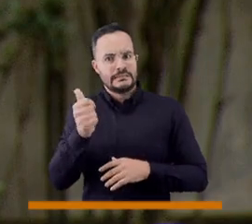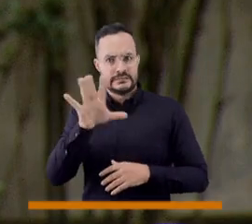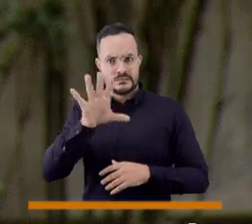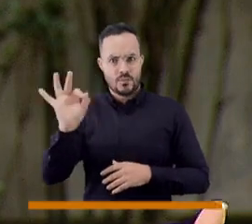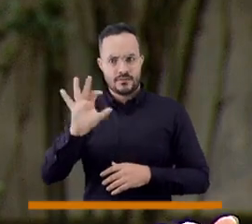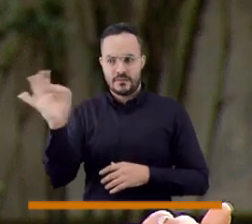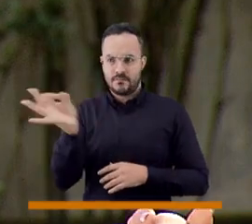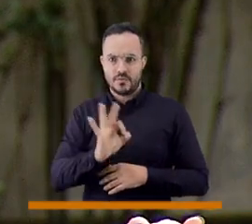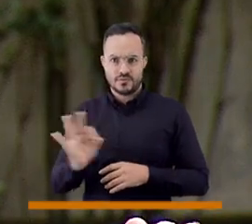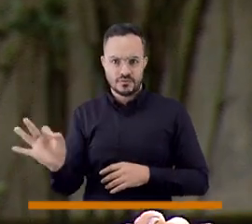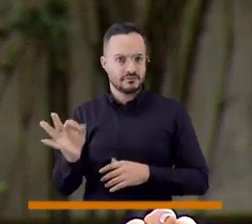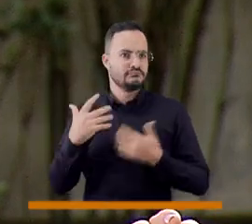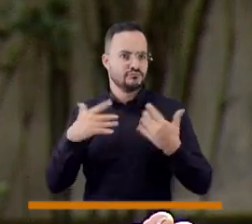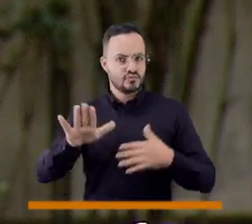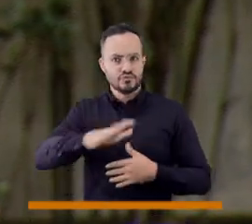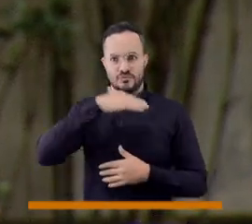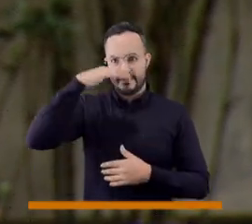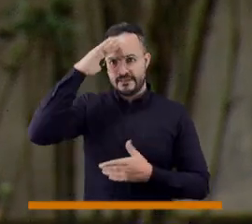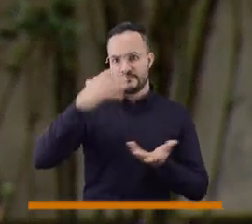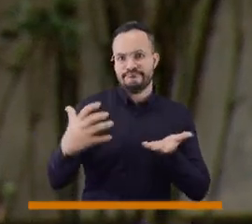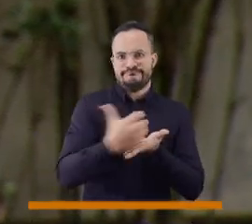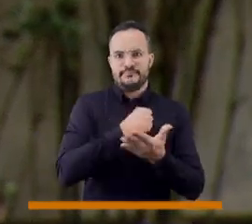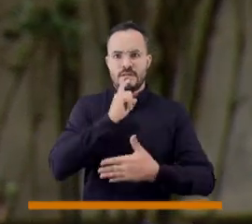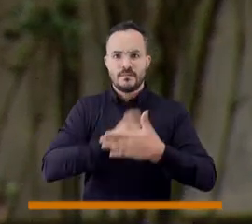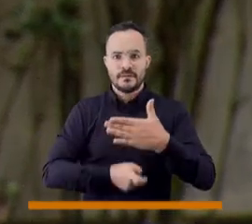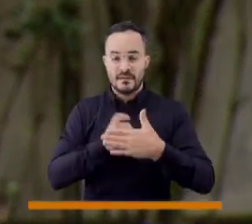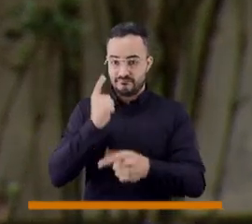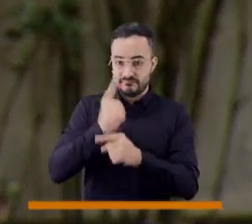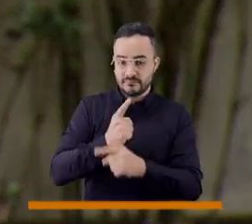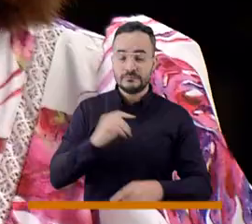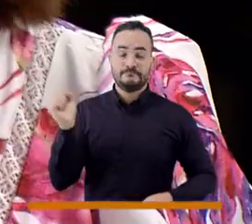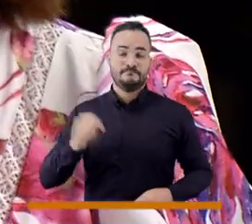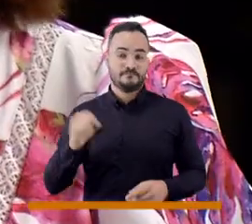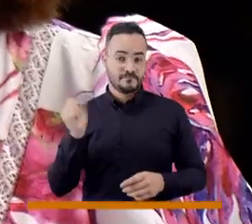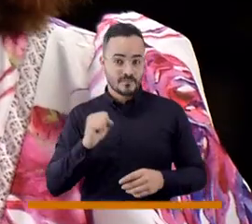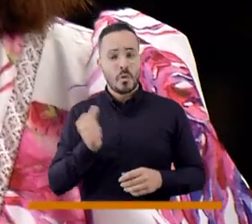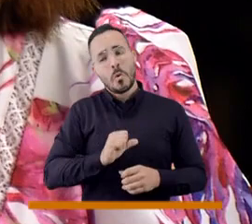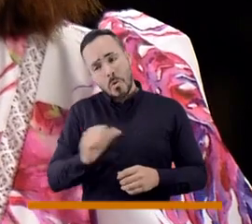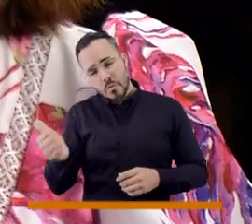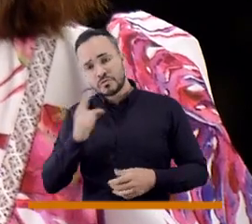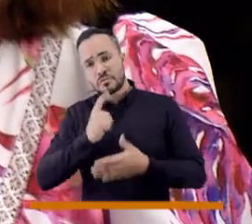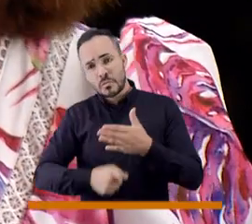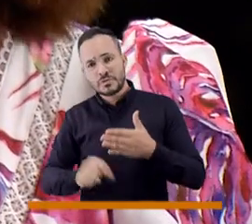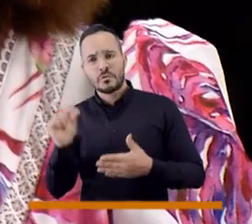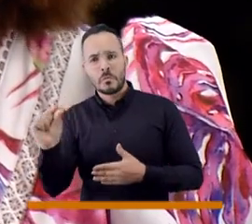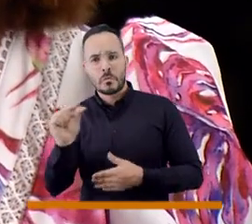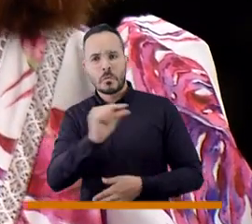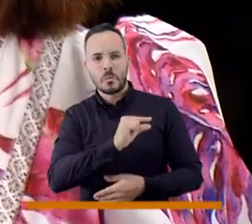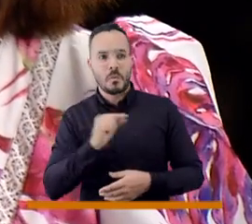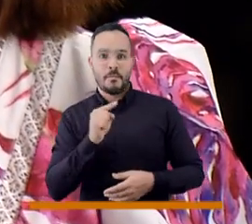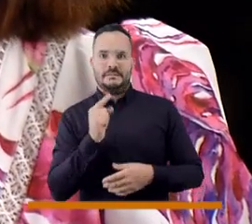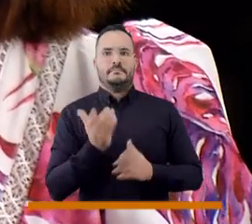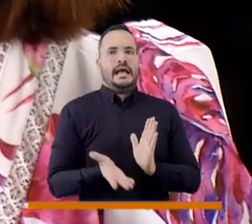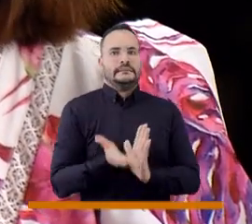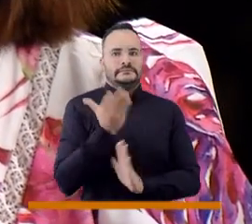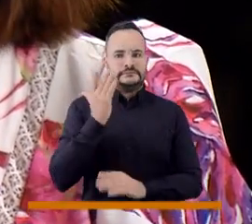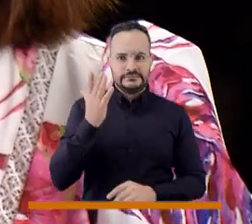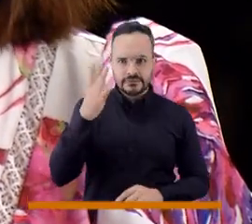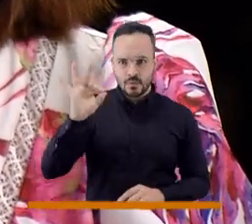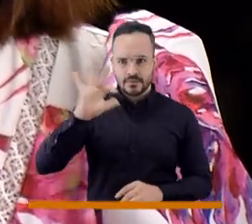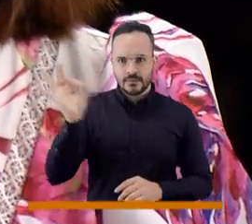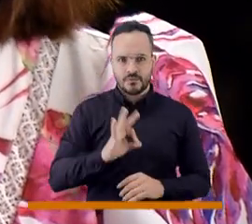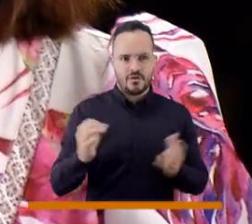del 50% de los ingresos del Distrito. Es la principal renta del Distrito, de los municipios, de hecho a nivel